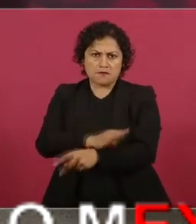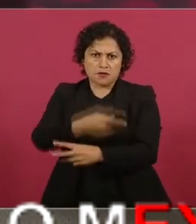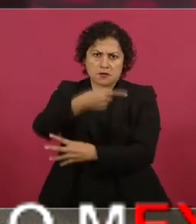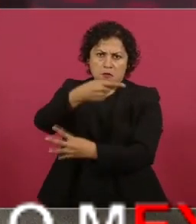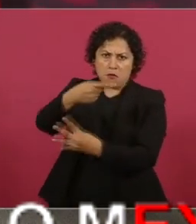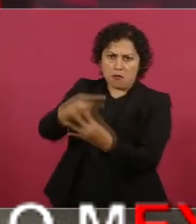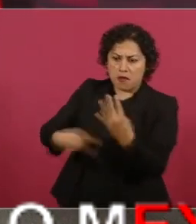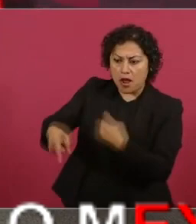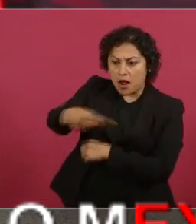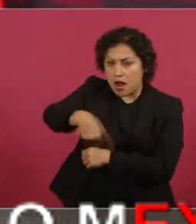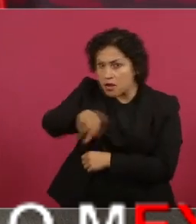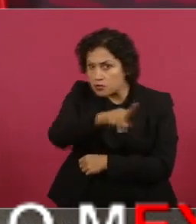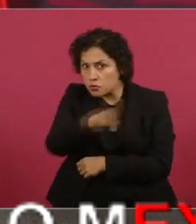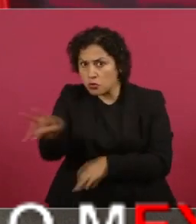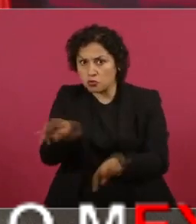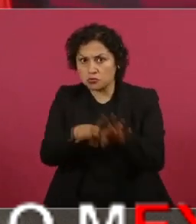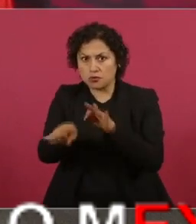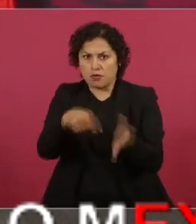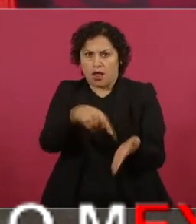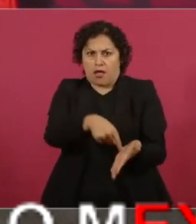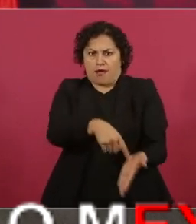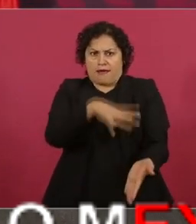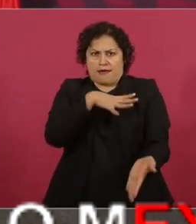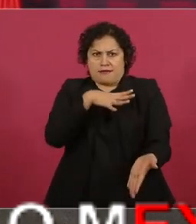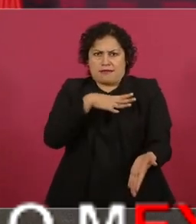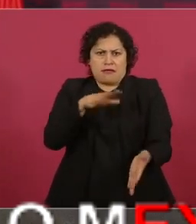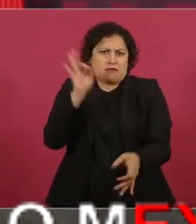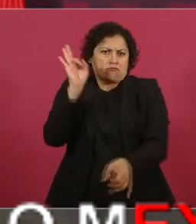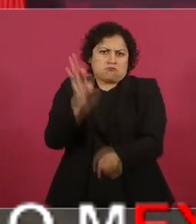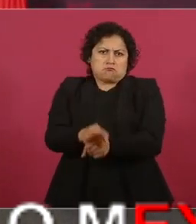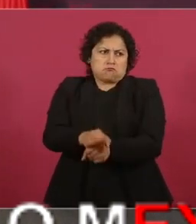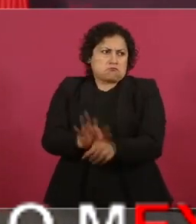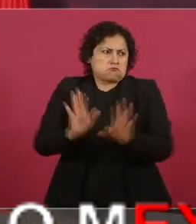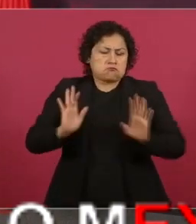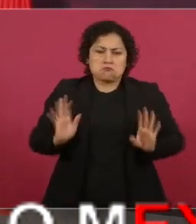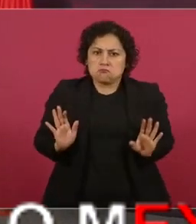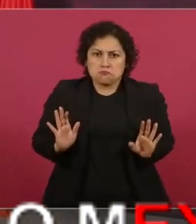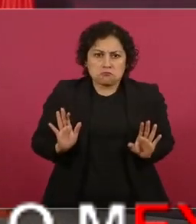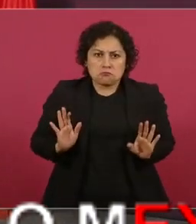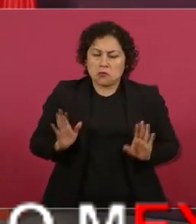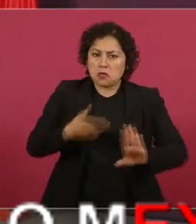en el presupuesto que autorizó el Congreso.